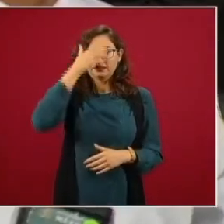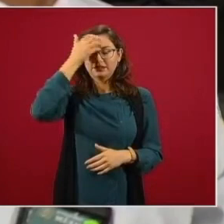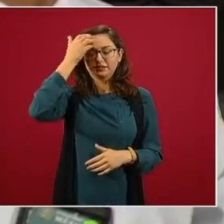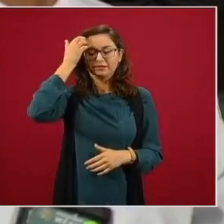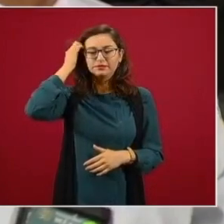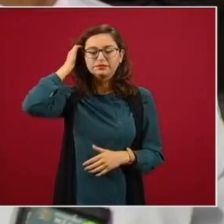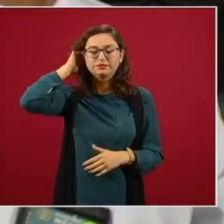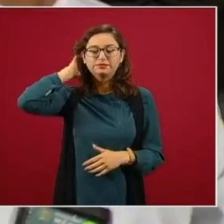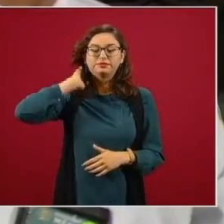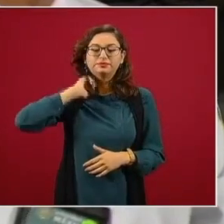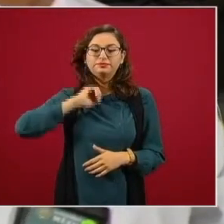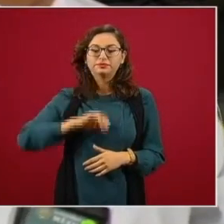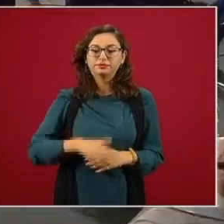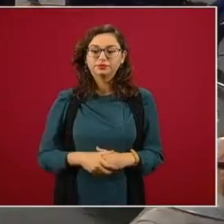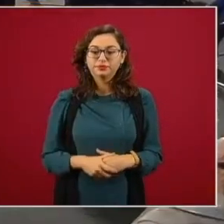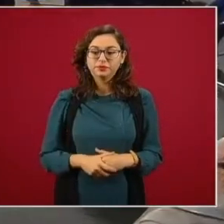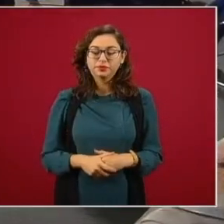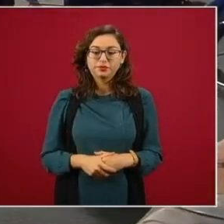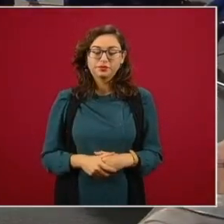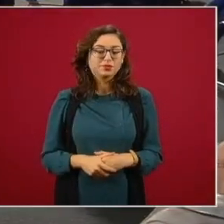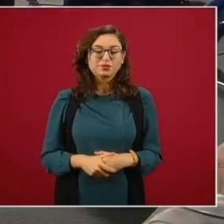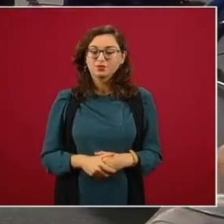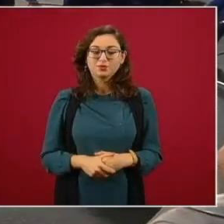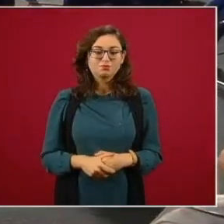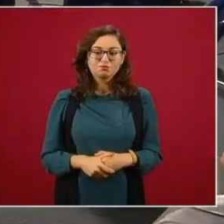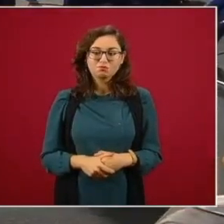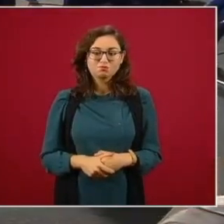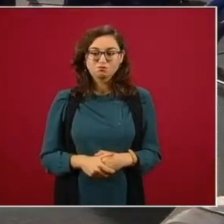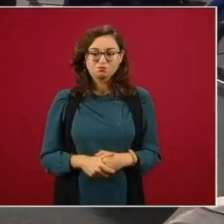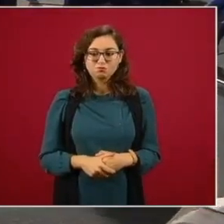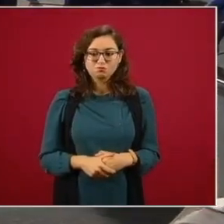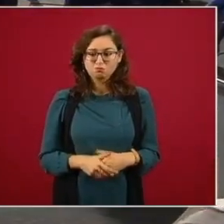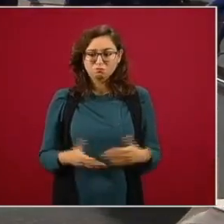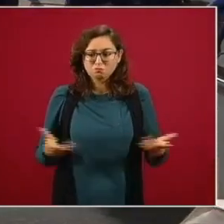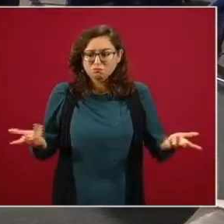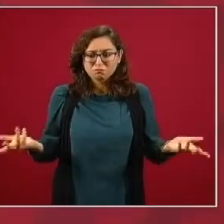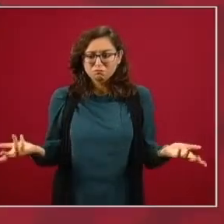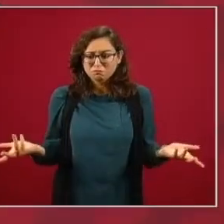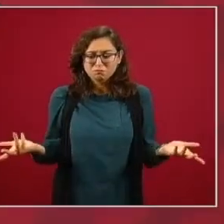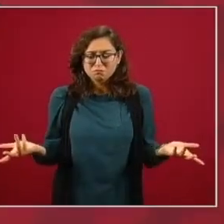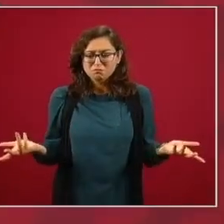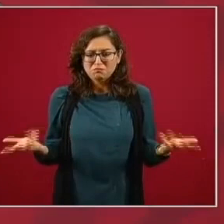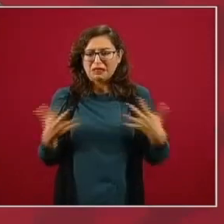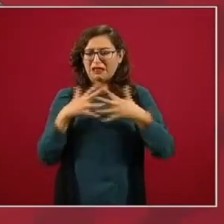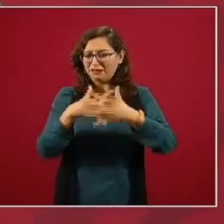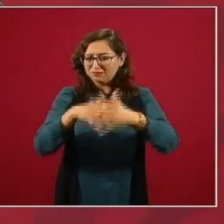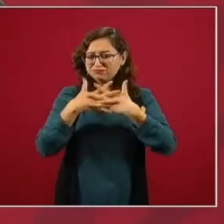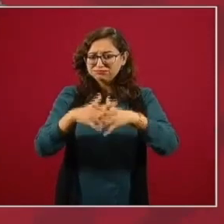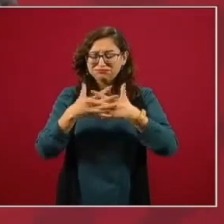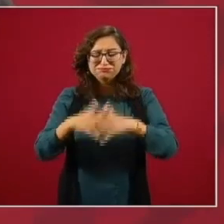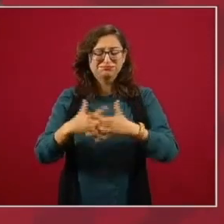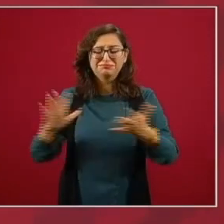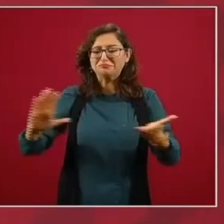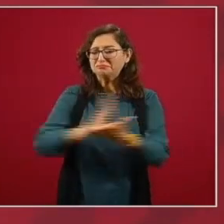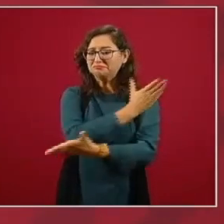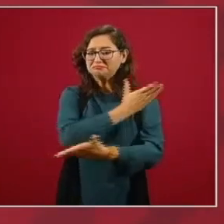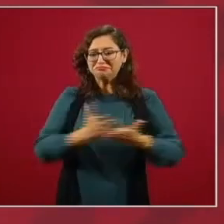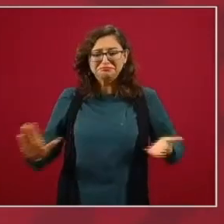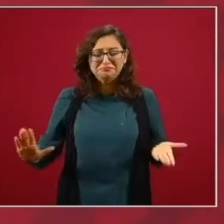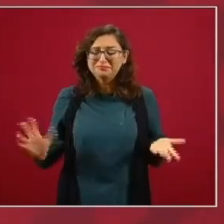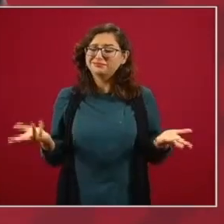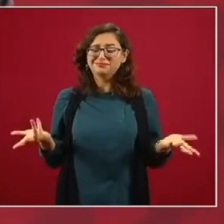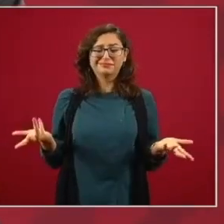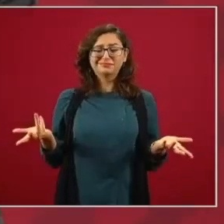es que no tiene por qué mezclarse una cosa con otra pero quién viene